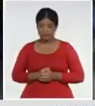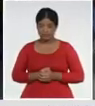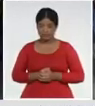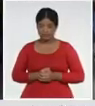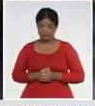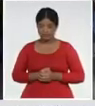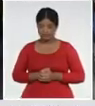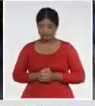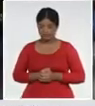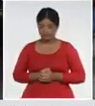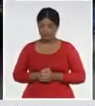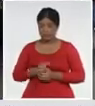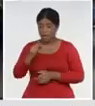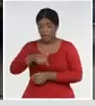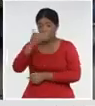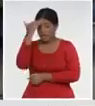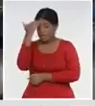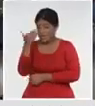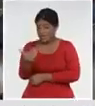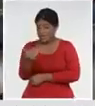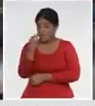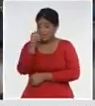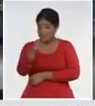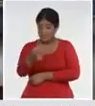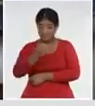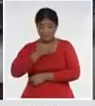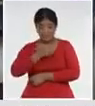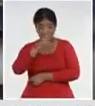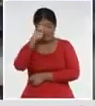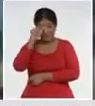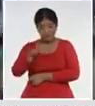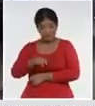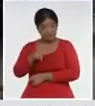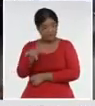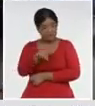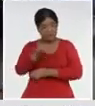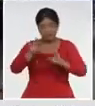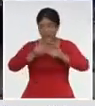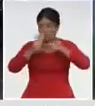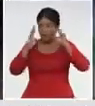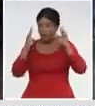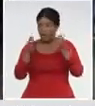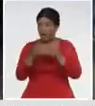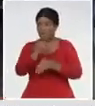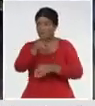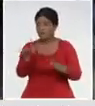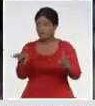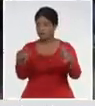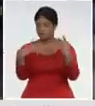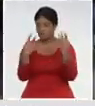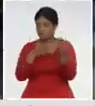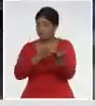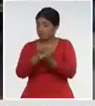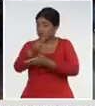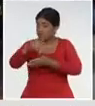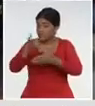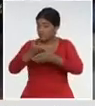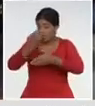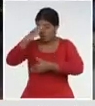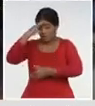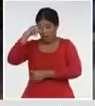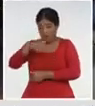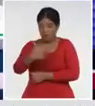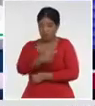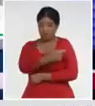Te envío un saludo a ti, Pepe, al doctor Durán y a toda la teleaudiencia. Y seguimos aquí, tras la ruta de Abdala por el